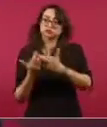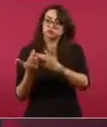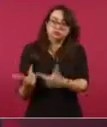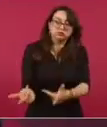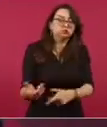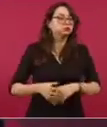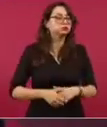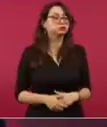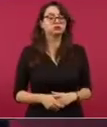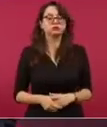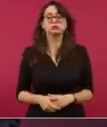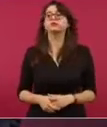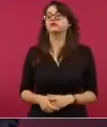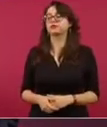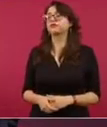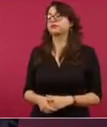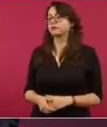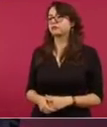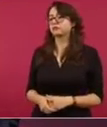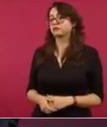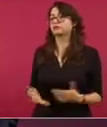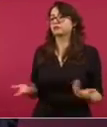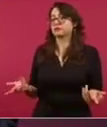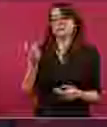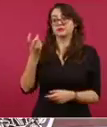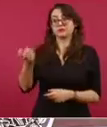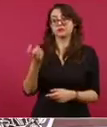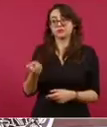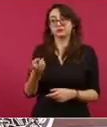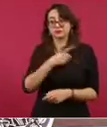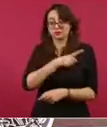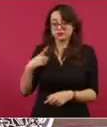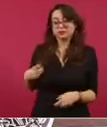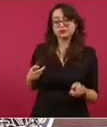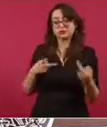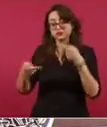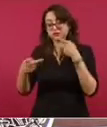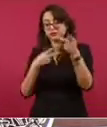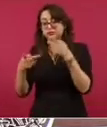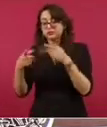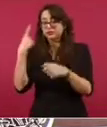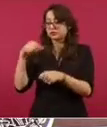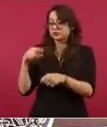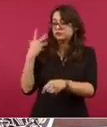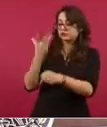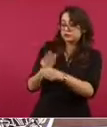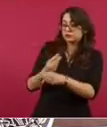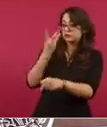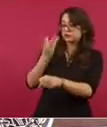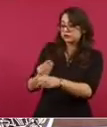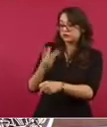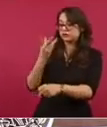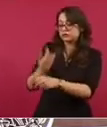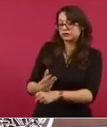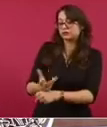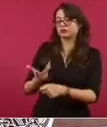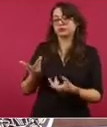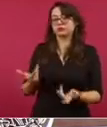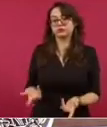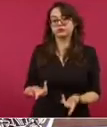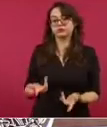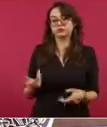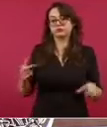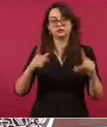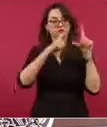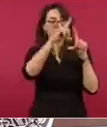de atención a fugas, porque en todas las líneas del